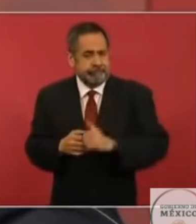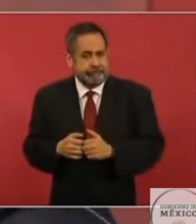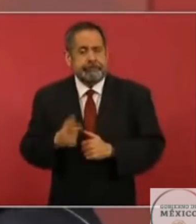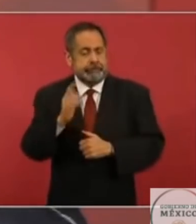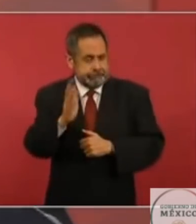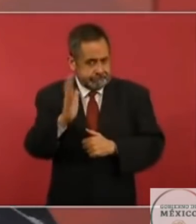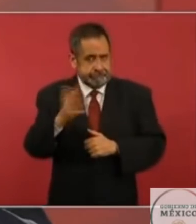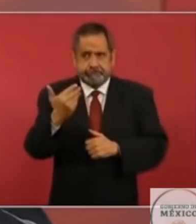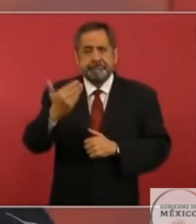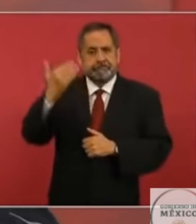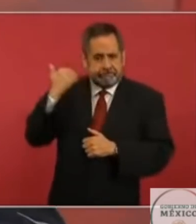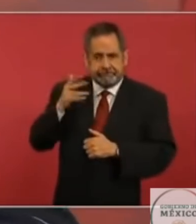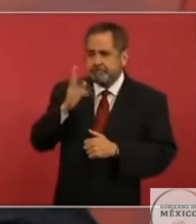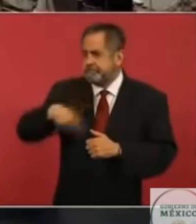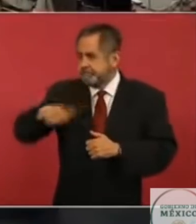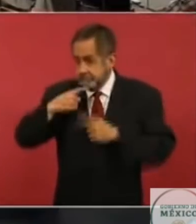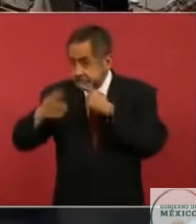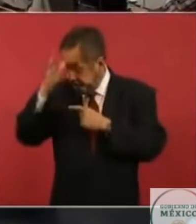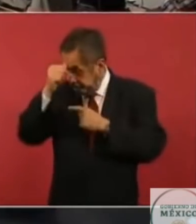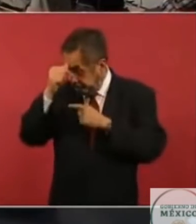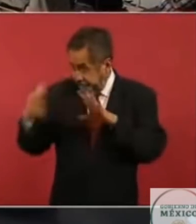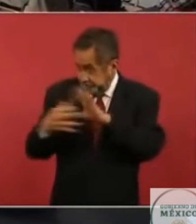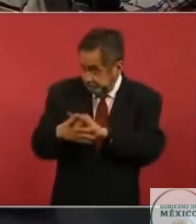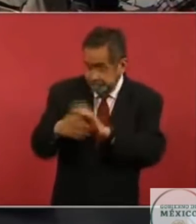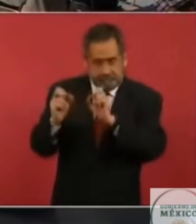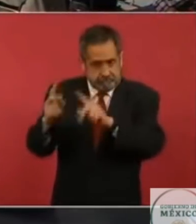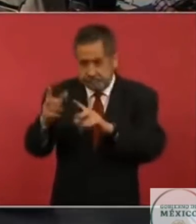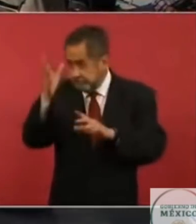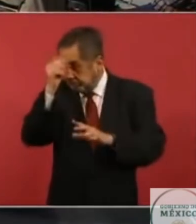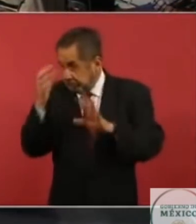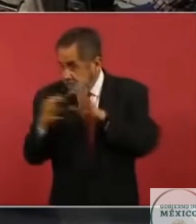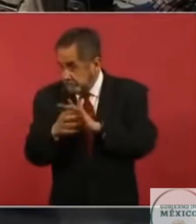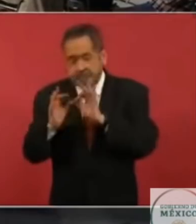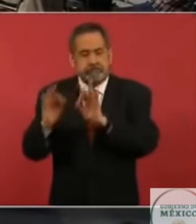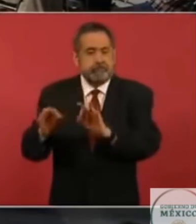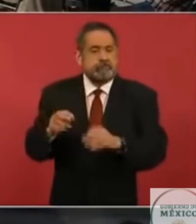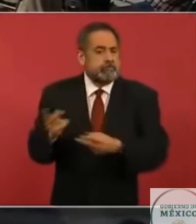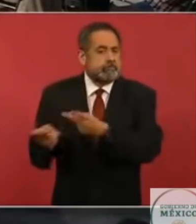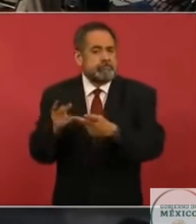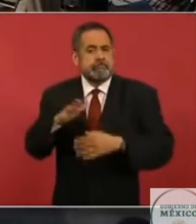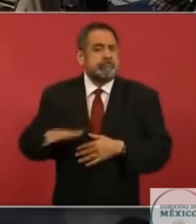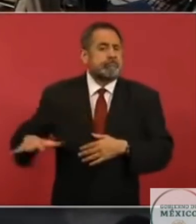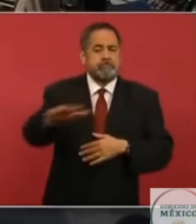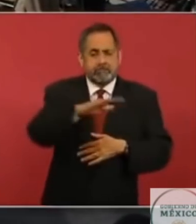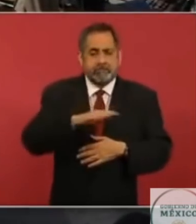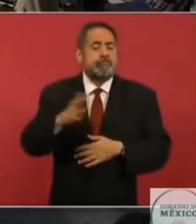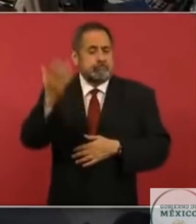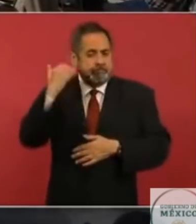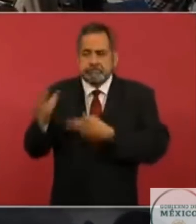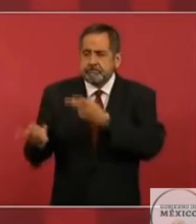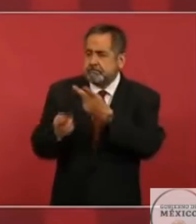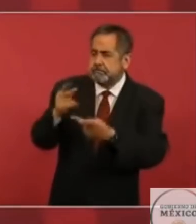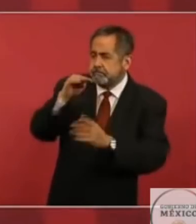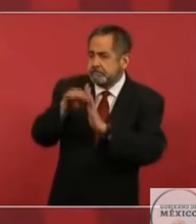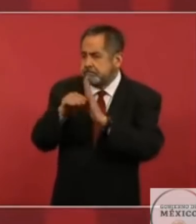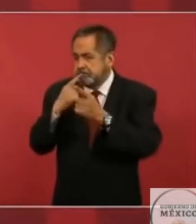haciendo de común acuerdo con los habitantes de toda la región, se han hecho consultas,